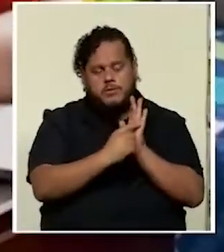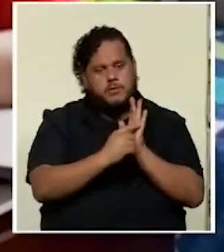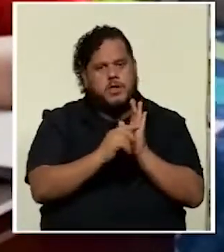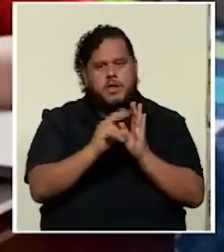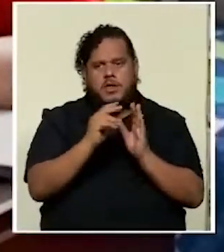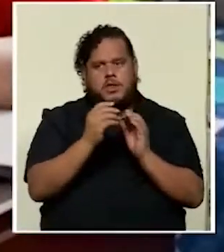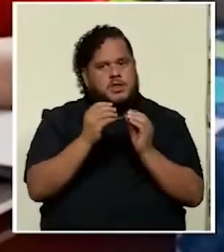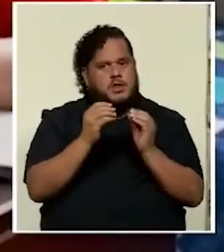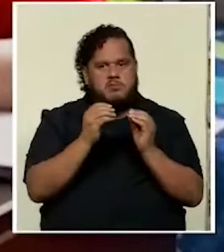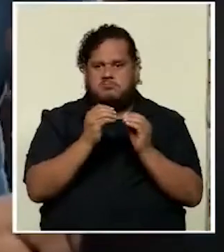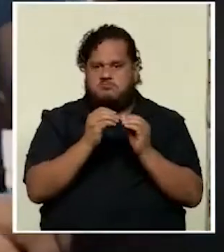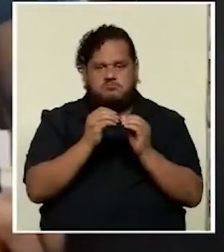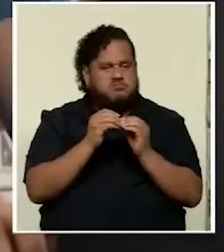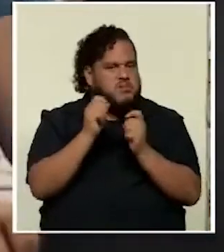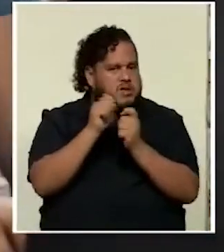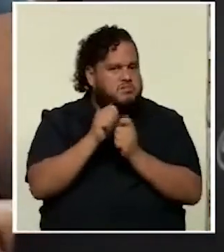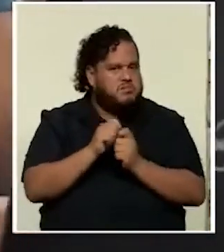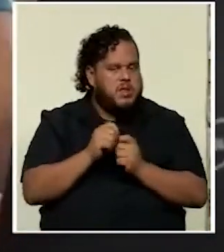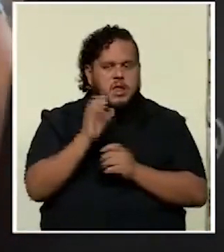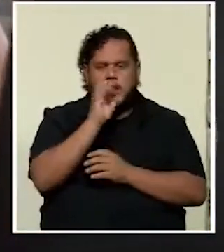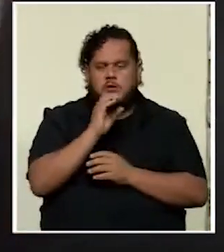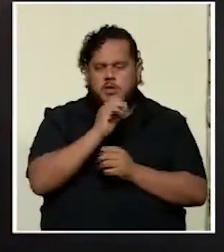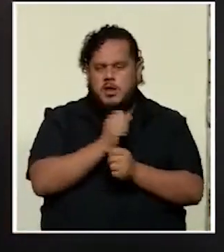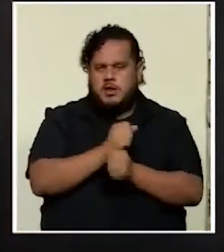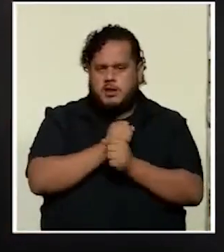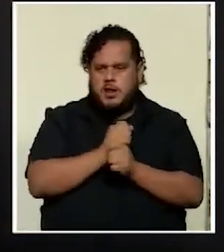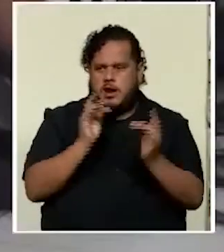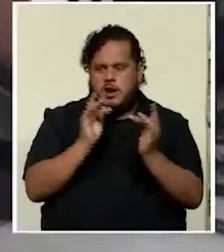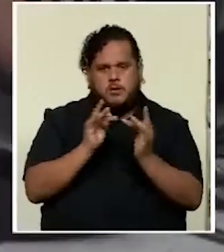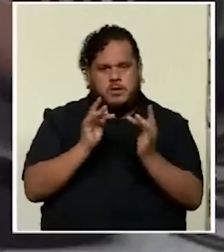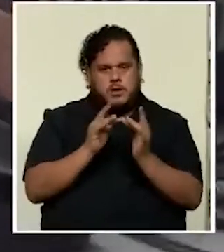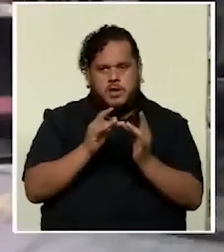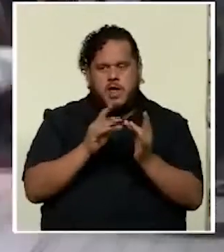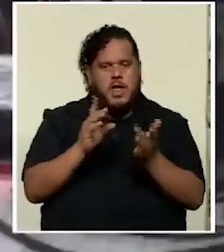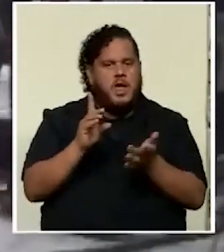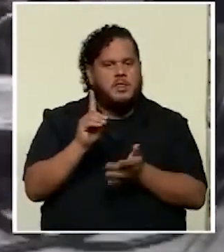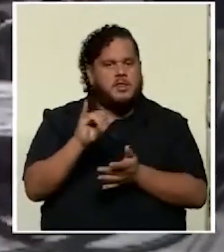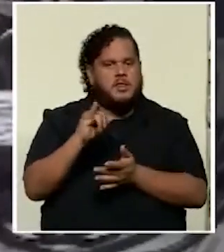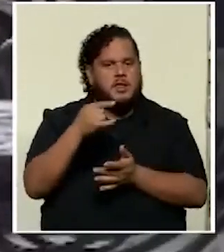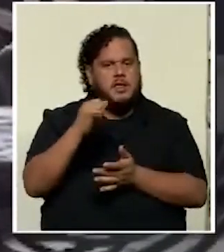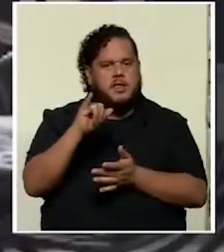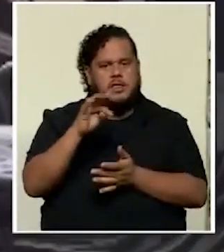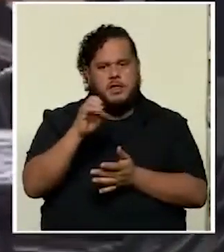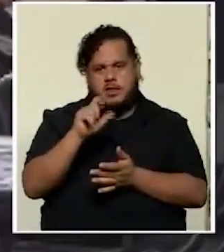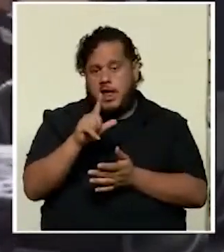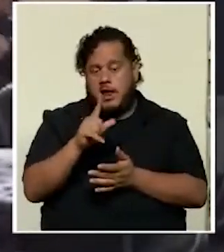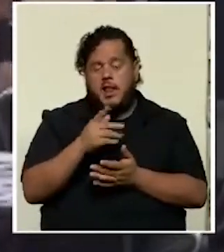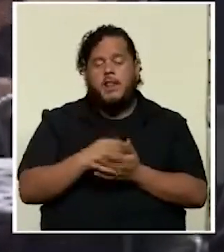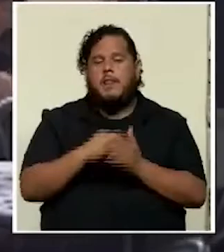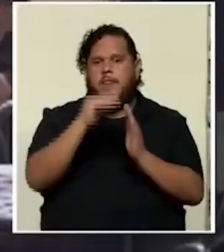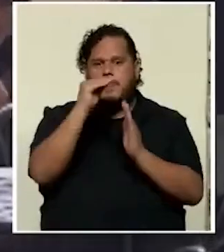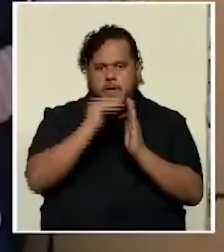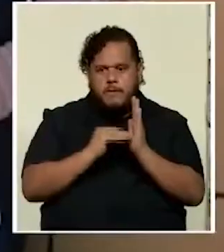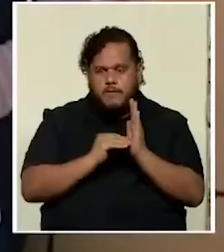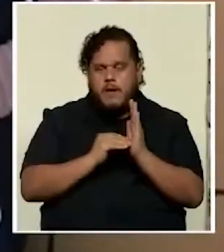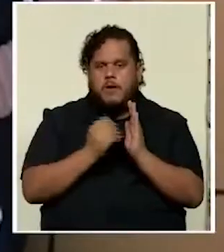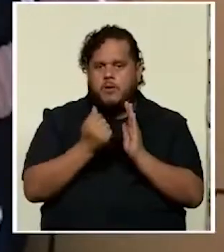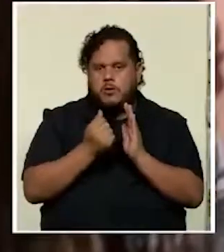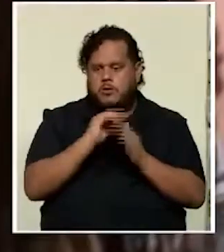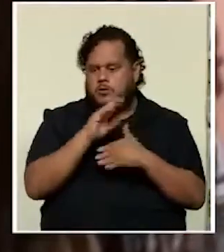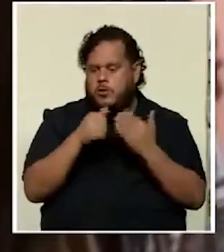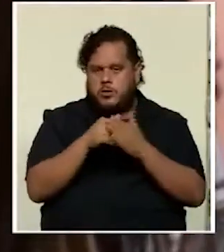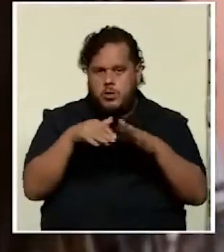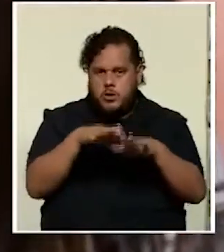detalles concretos que buscarán asegurar la conectividad digital de bajo costo en todo el territorio